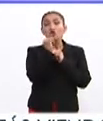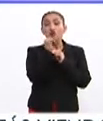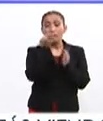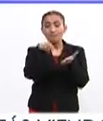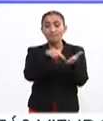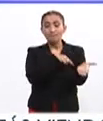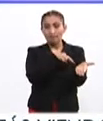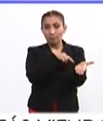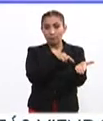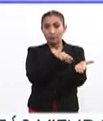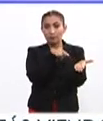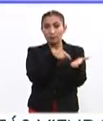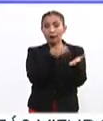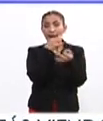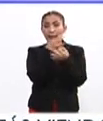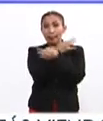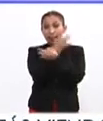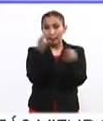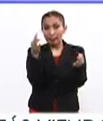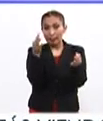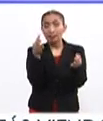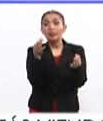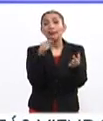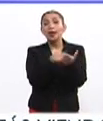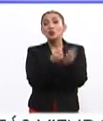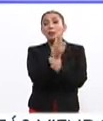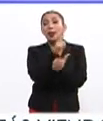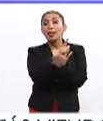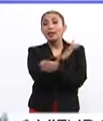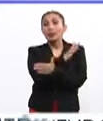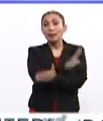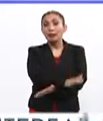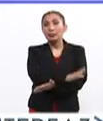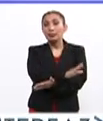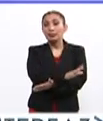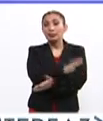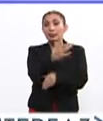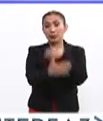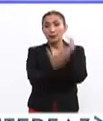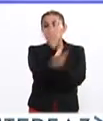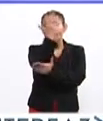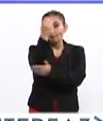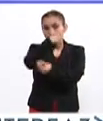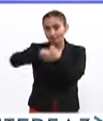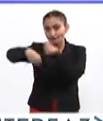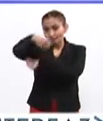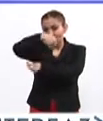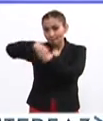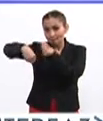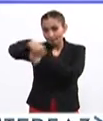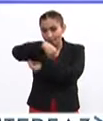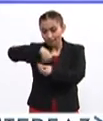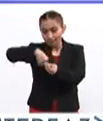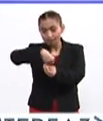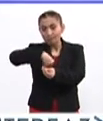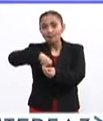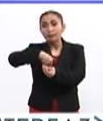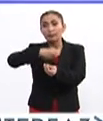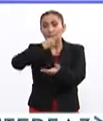firmó el decreto de la nueva Ley General de Desarrollo Forestal Sustentable que